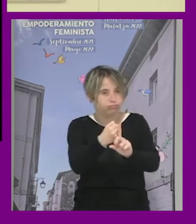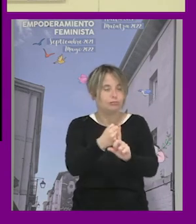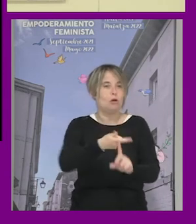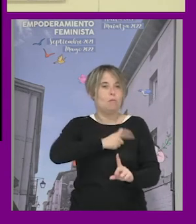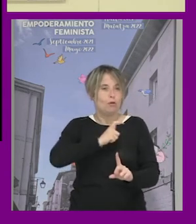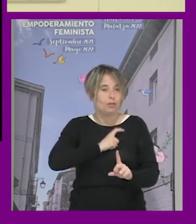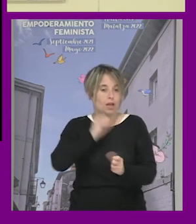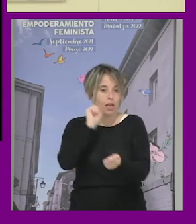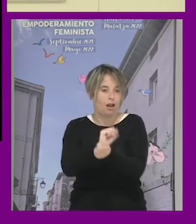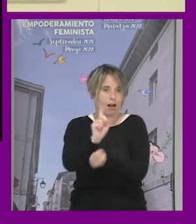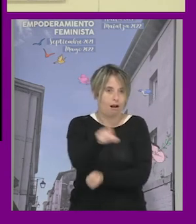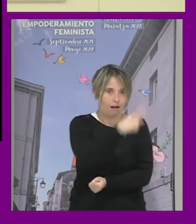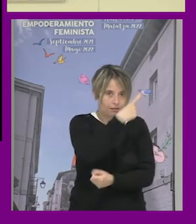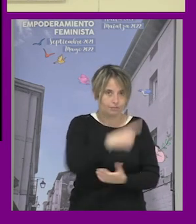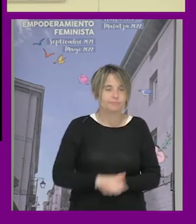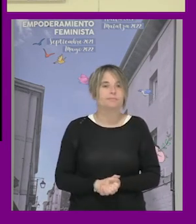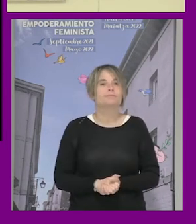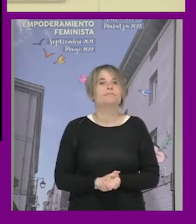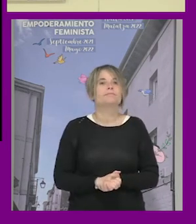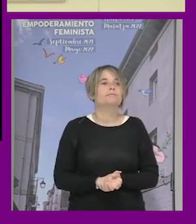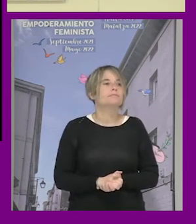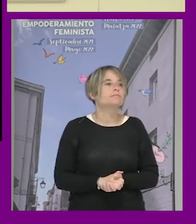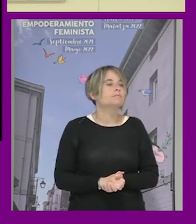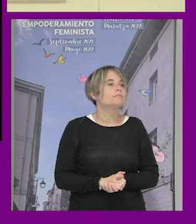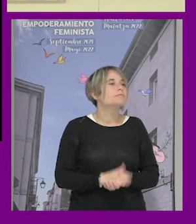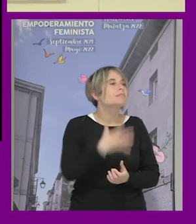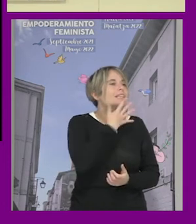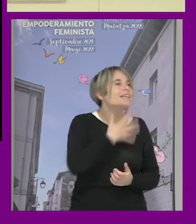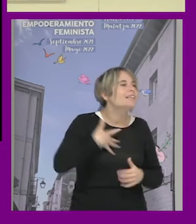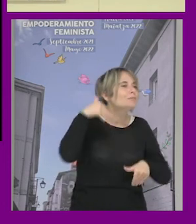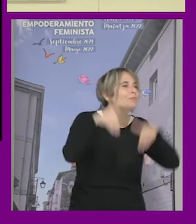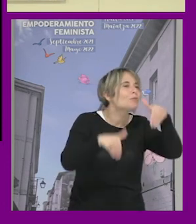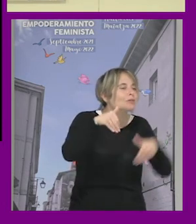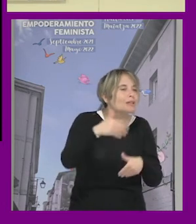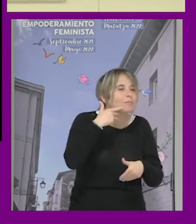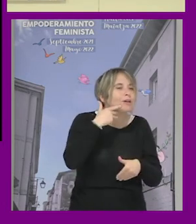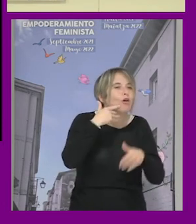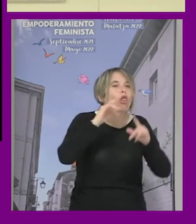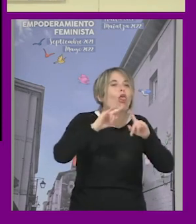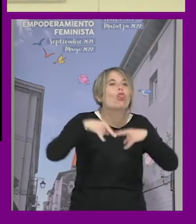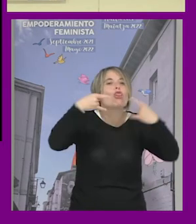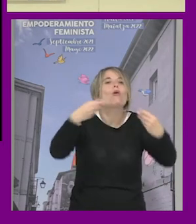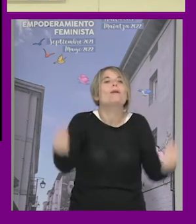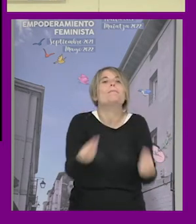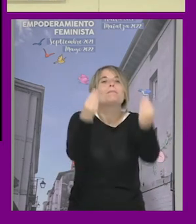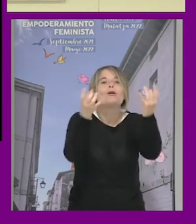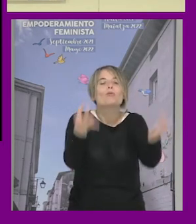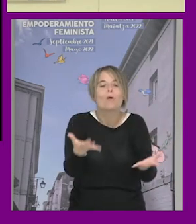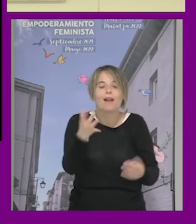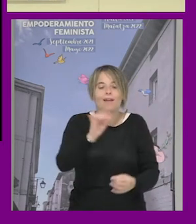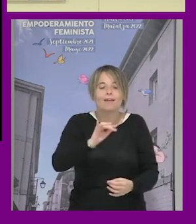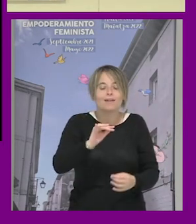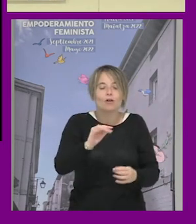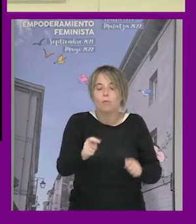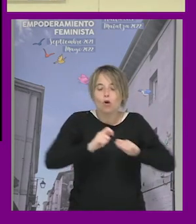y cárcel no sé si queréis hacemos una votación pero ¿qué es el doble de mejor? ¿que te nieguen la existencia